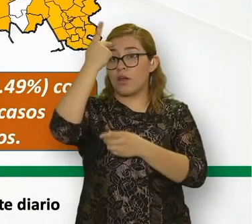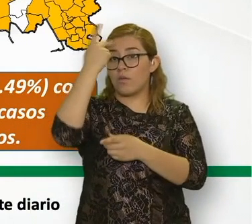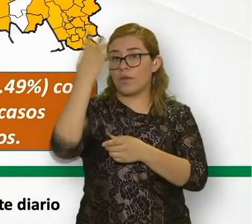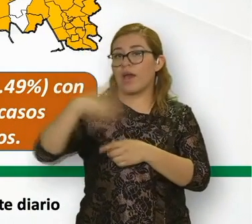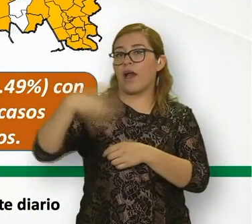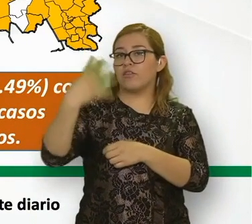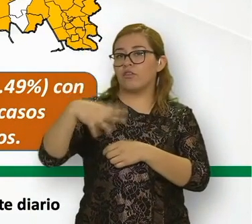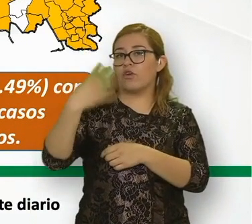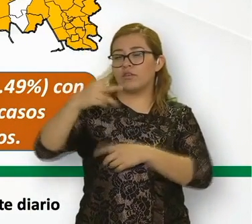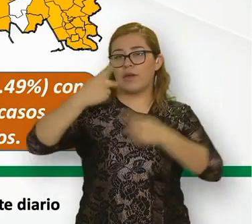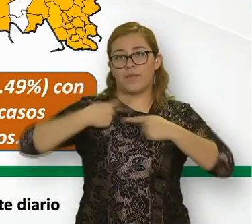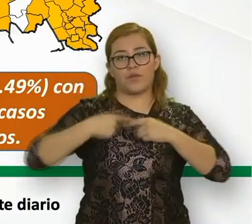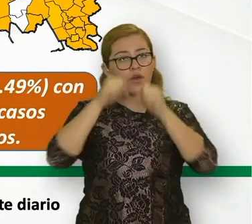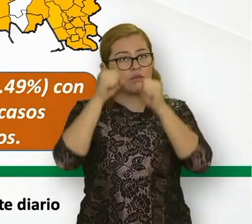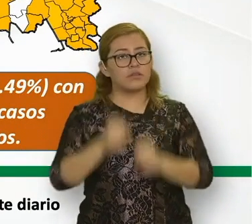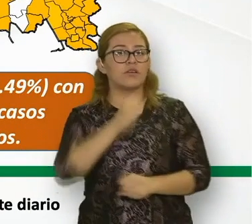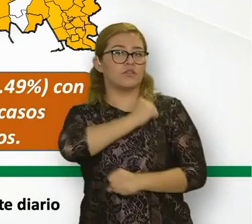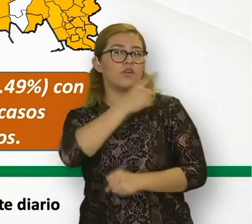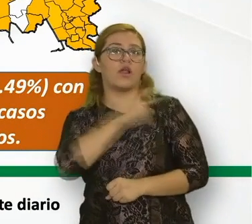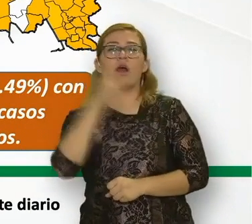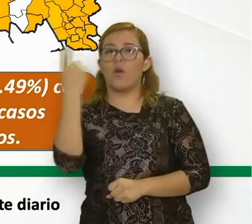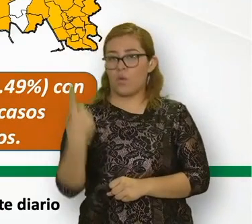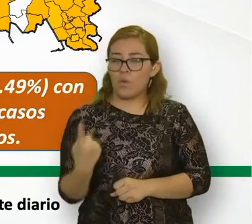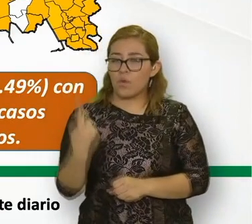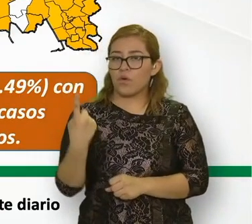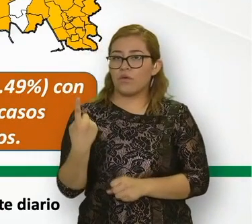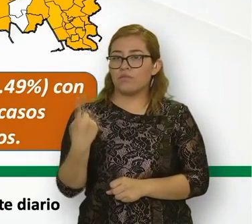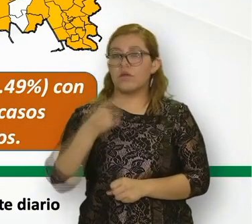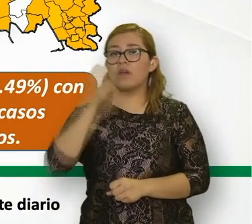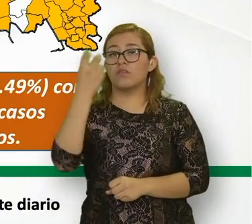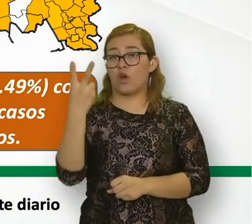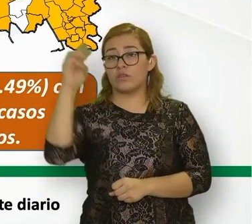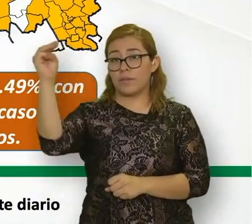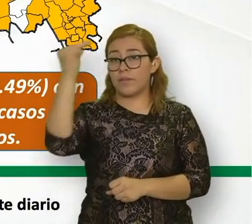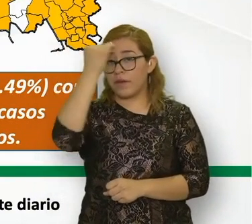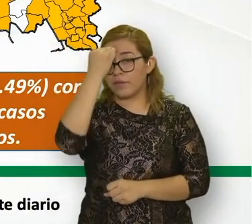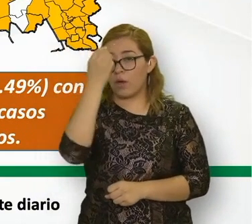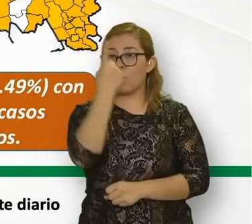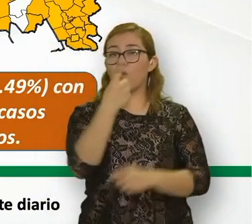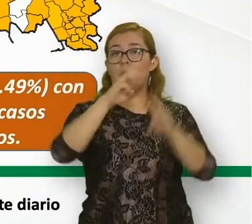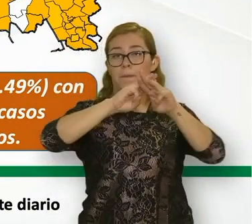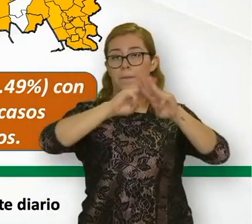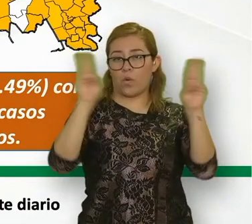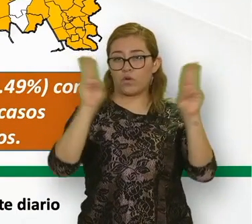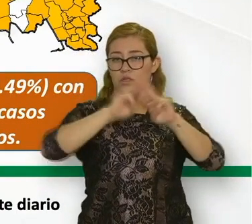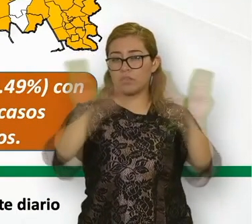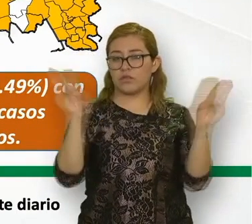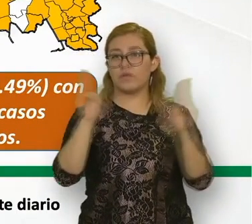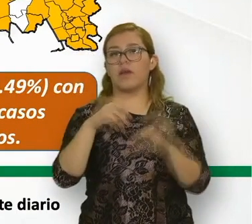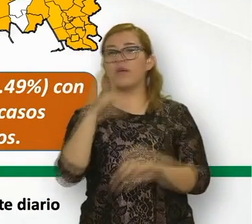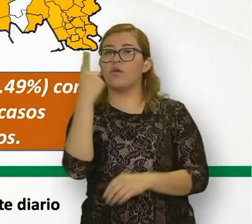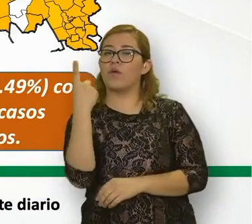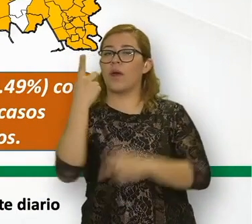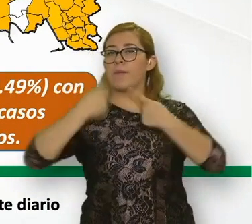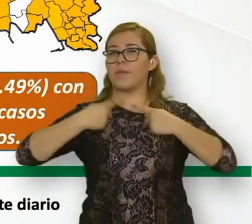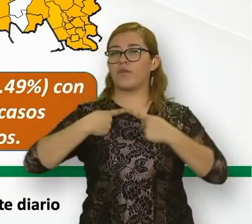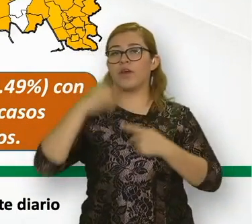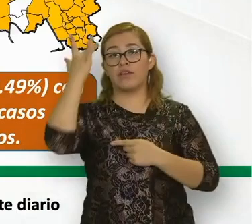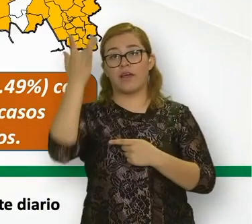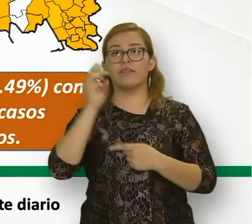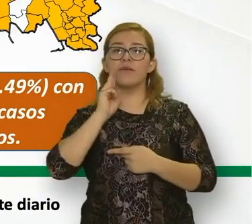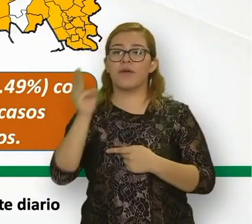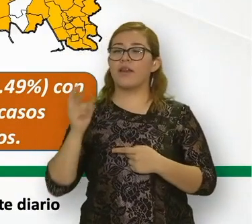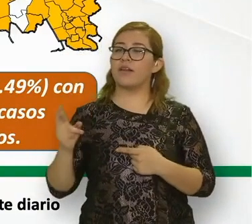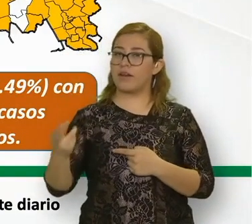14 personas confirmadas, Soledad 1, tenemos 2 en Matehuala, 1 en Moctezuma, tenemos una persona en